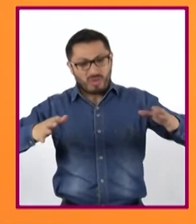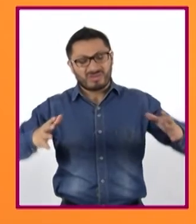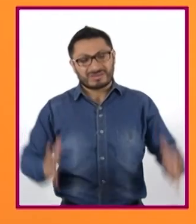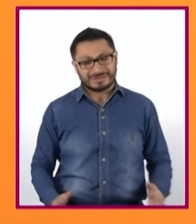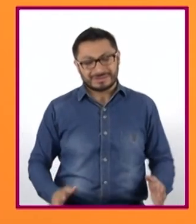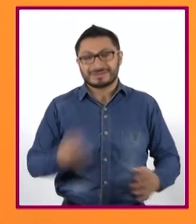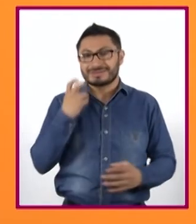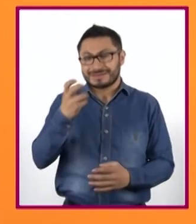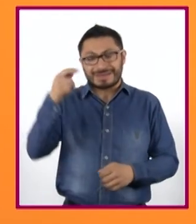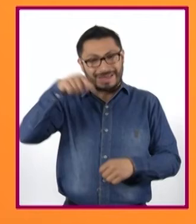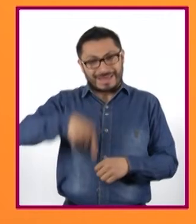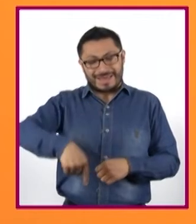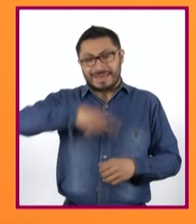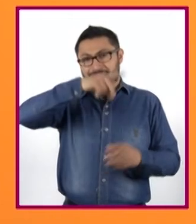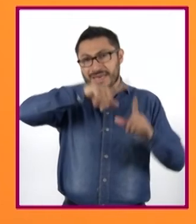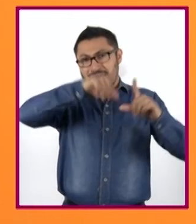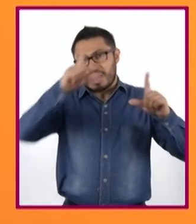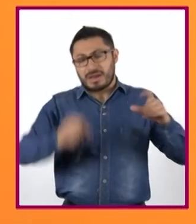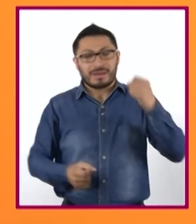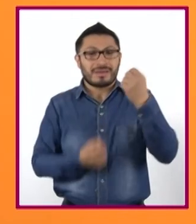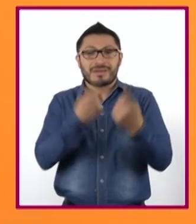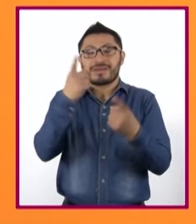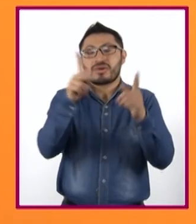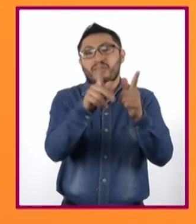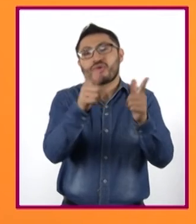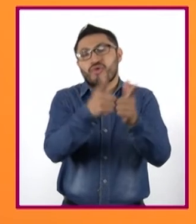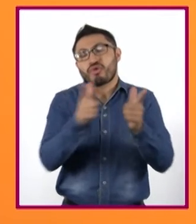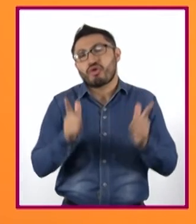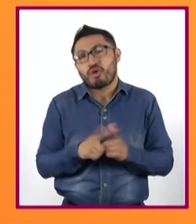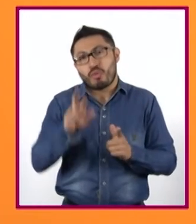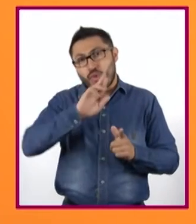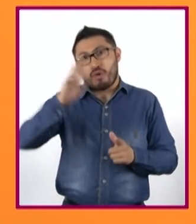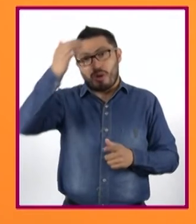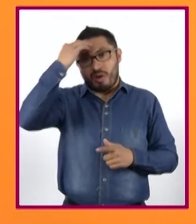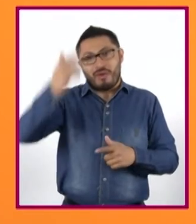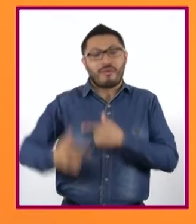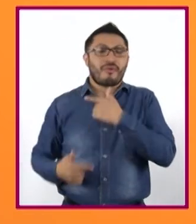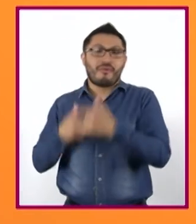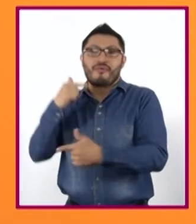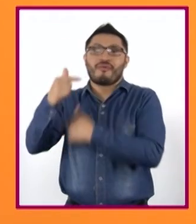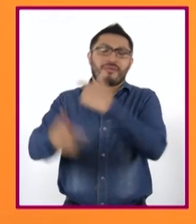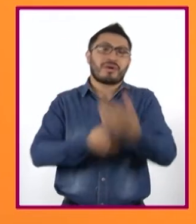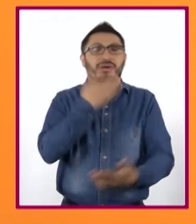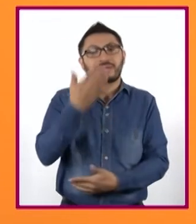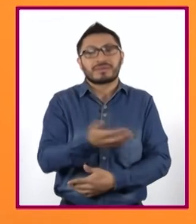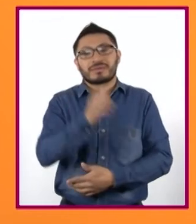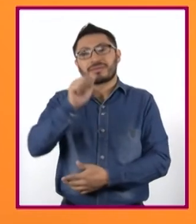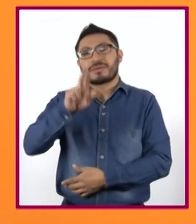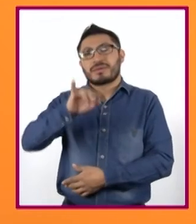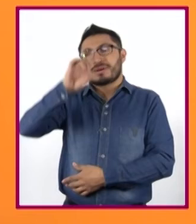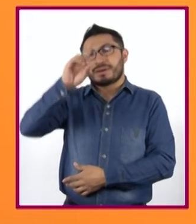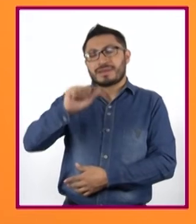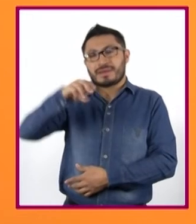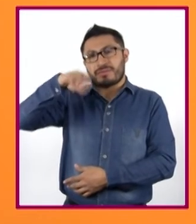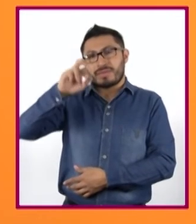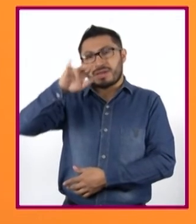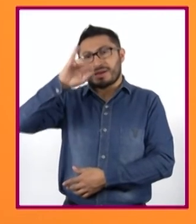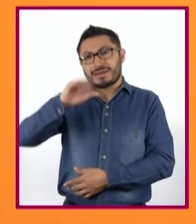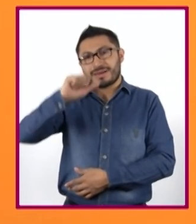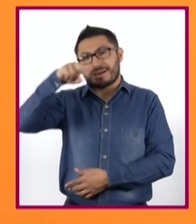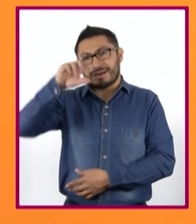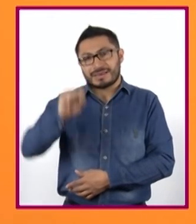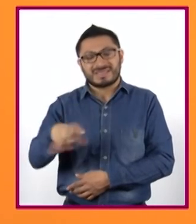país, algunos de los grupos más reconocidos, herederos de las tradiciones aridoamericanas, son